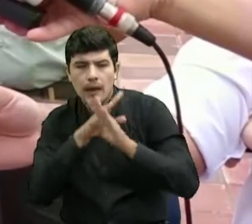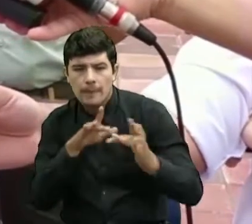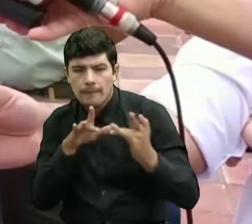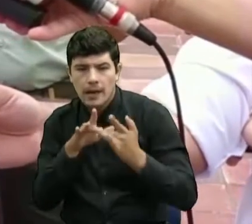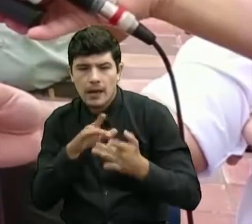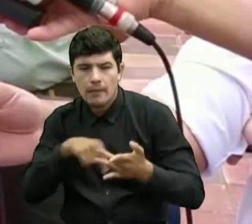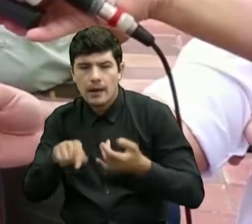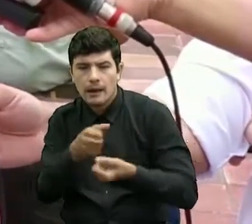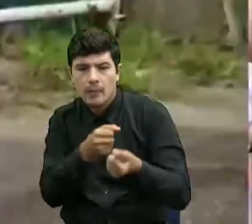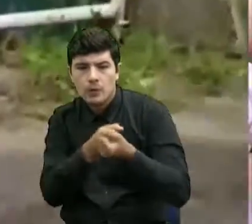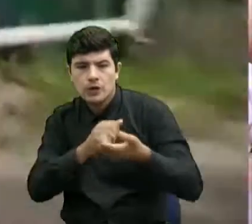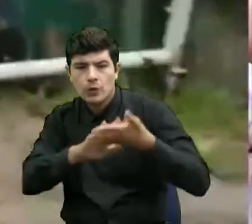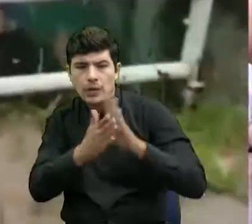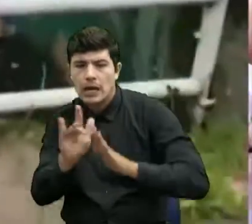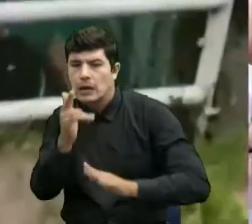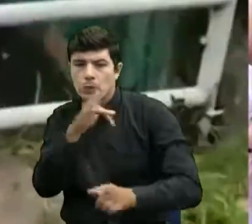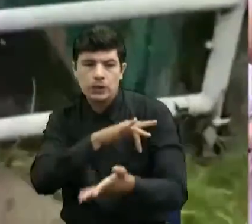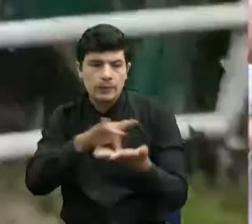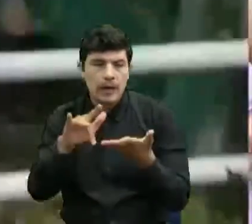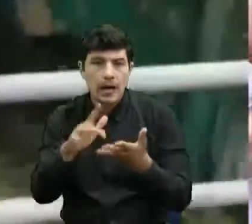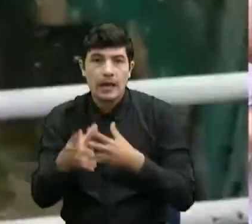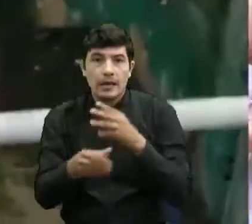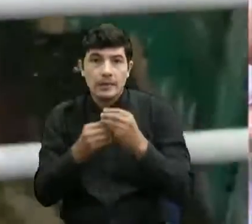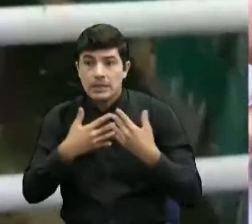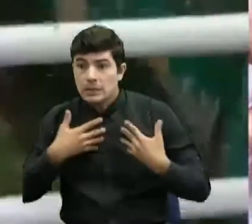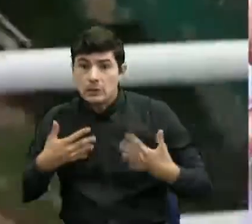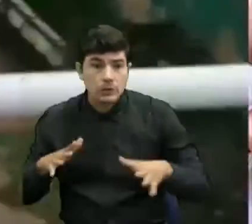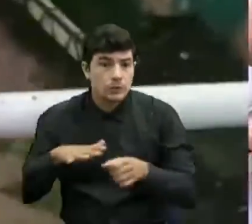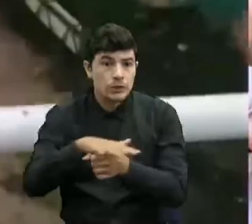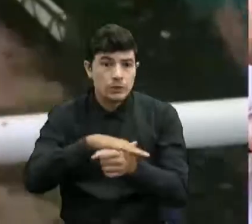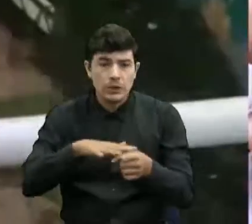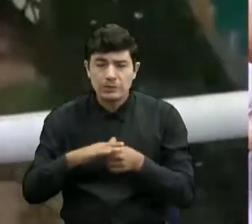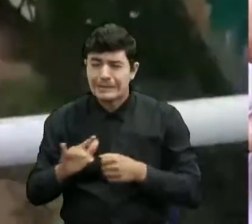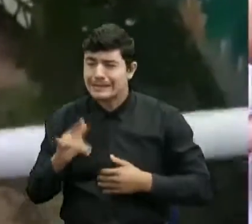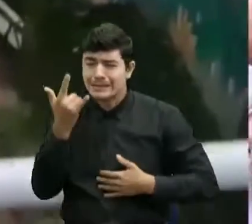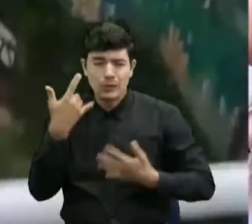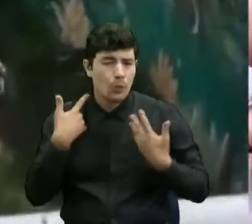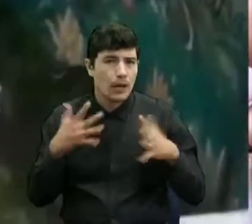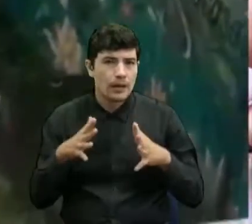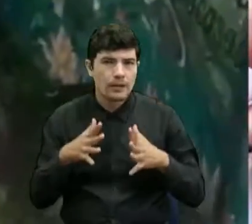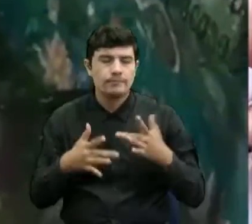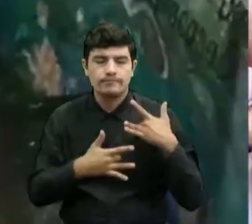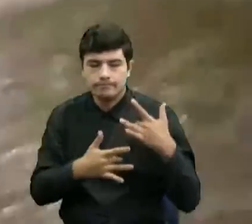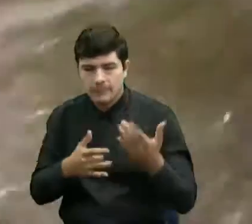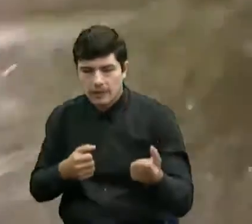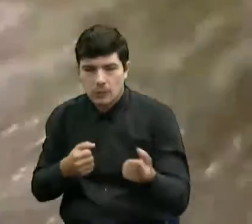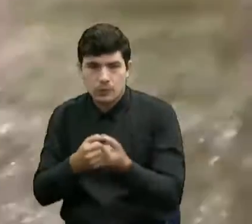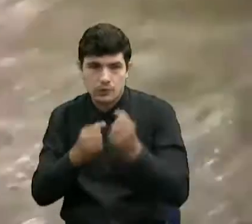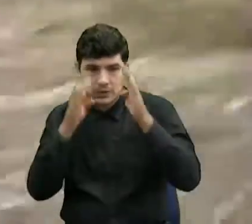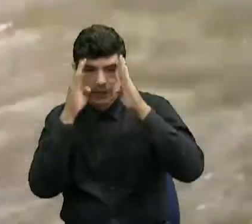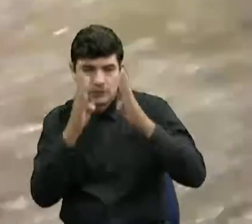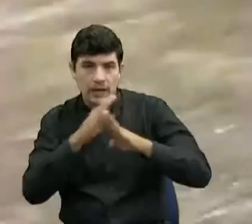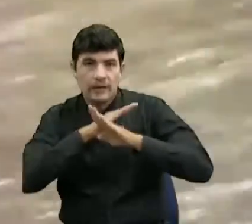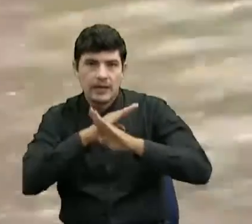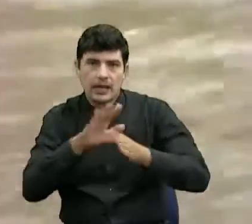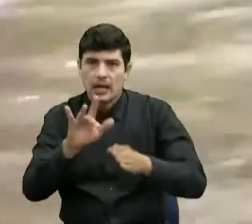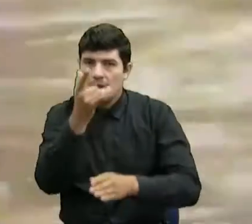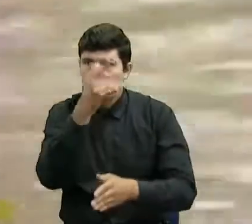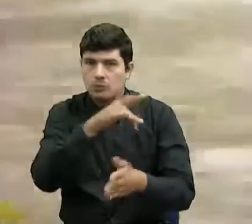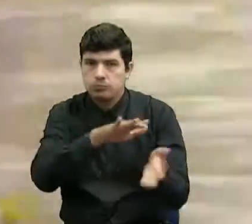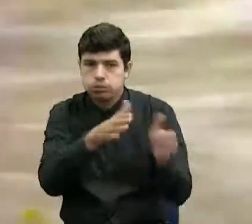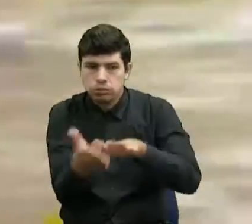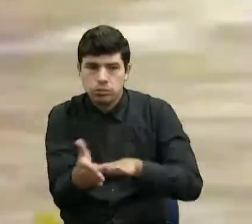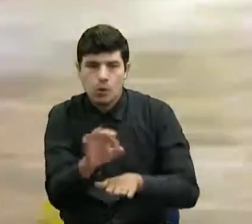comunidad y en colaboración a cualquier situación que se pueda presentar para evitar tragedias humanas, igualmente en algunas